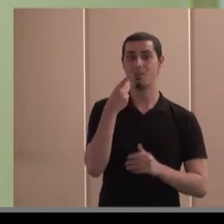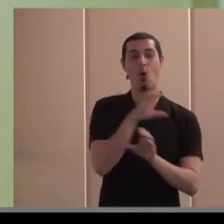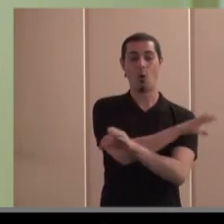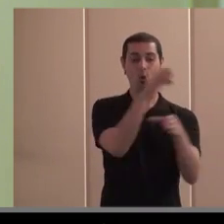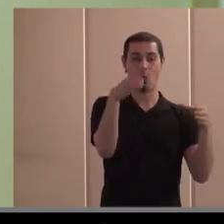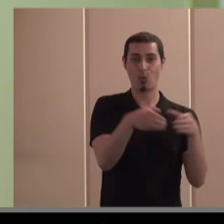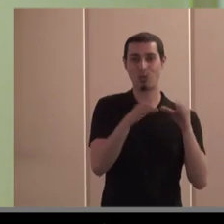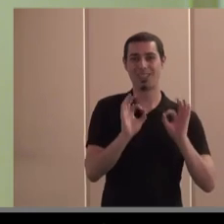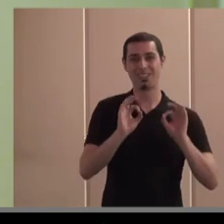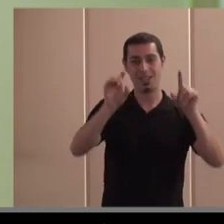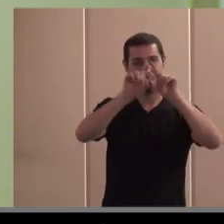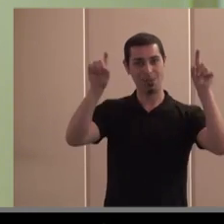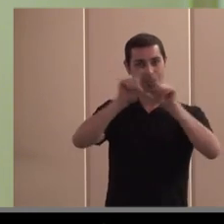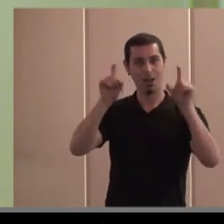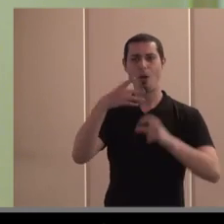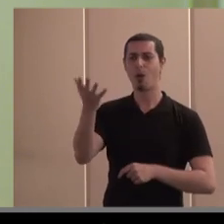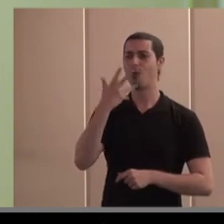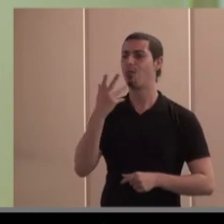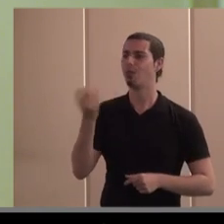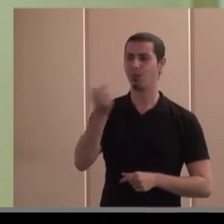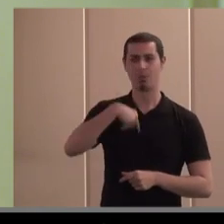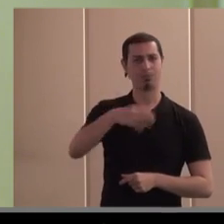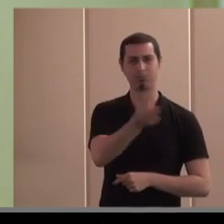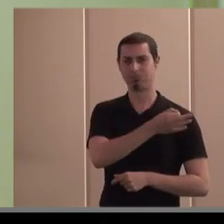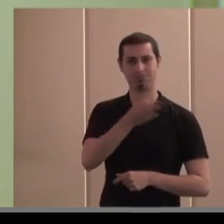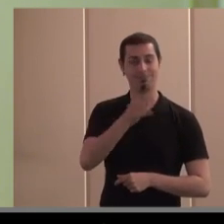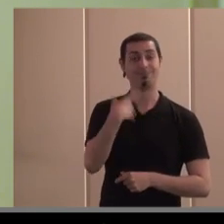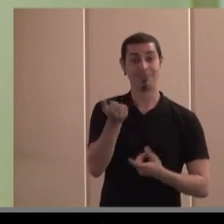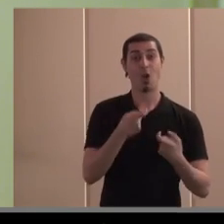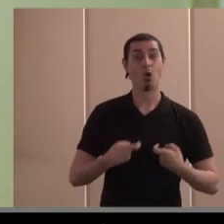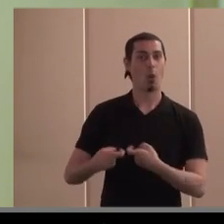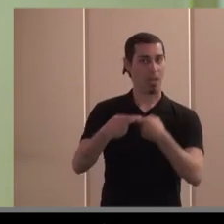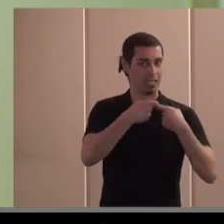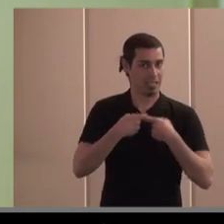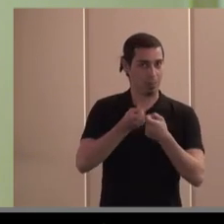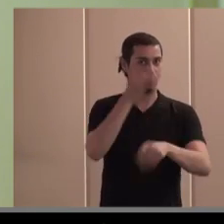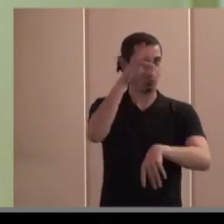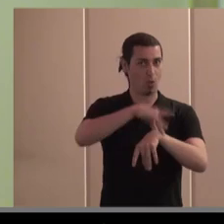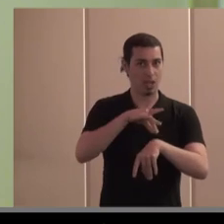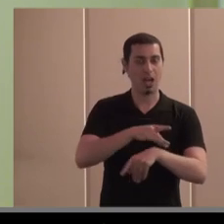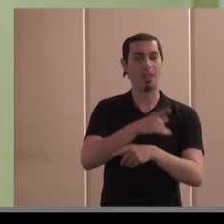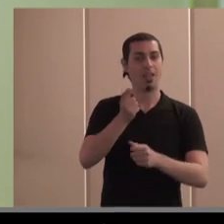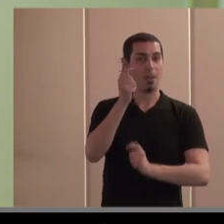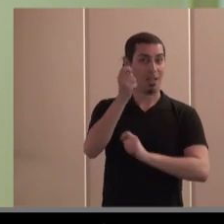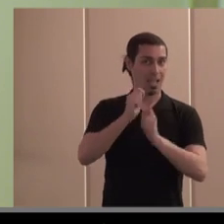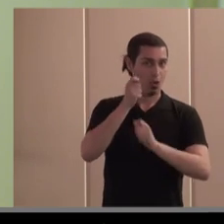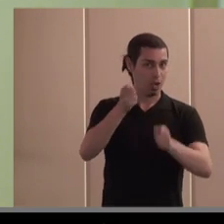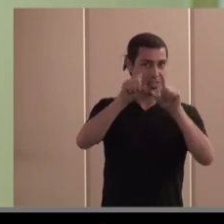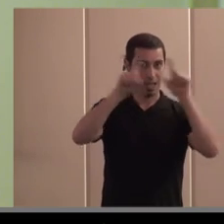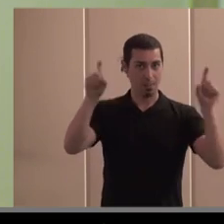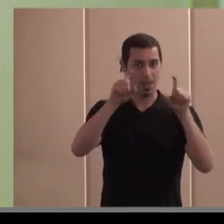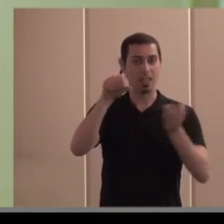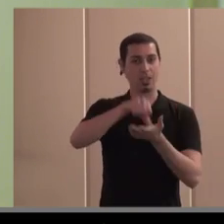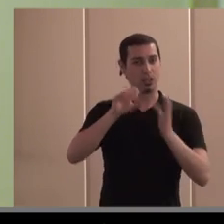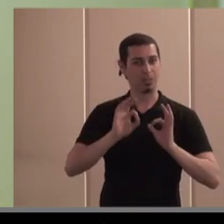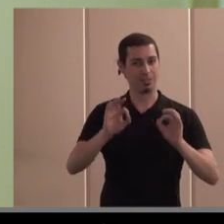conjunto empresarial que ya todos conocéis perfectamente, que son las cooperativas, mutualidades, cofradías de pescadores, centros